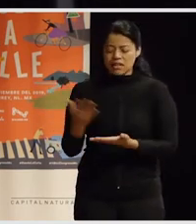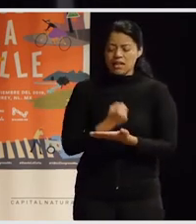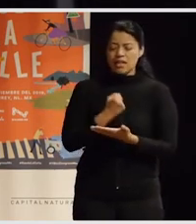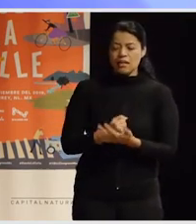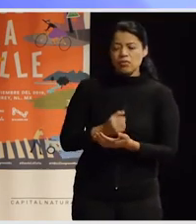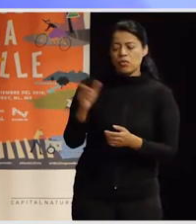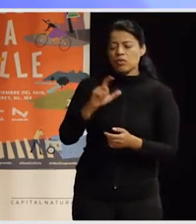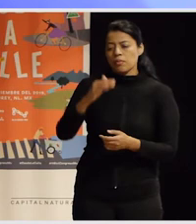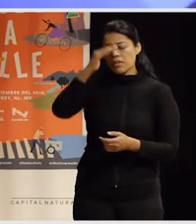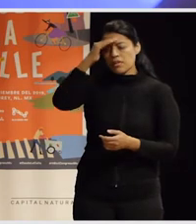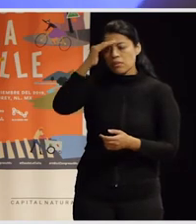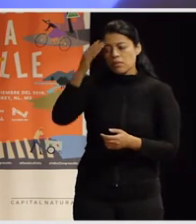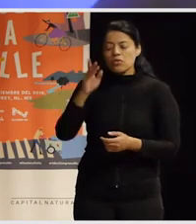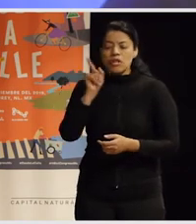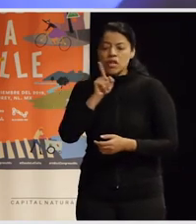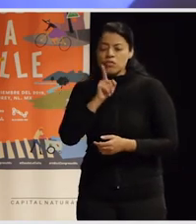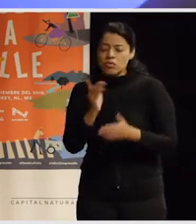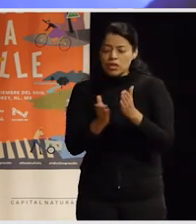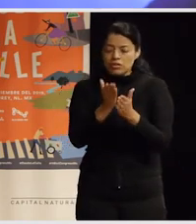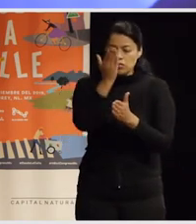espacios? Bien,